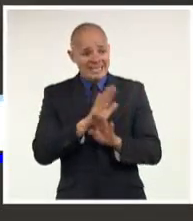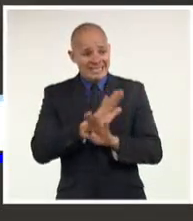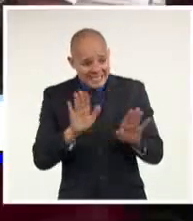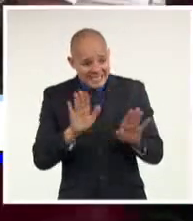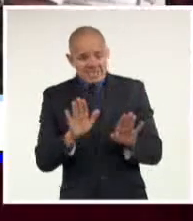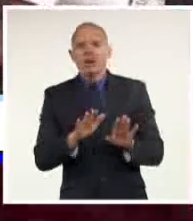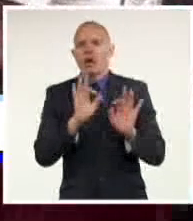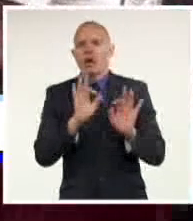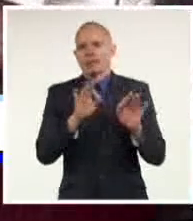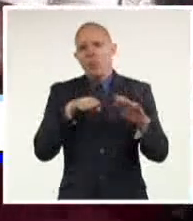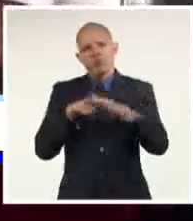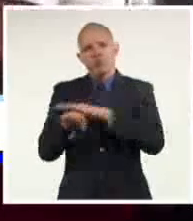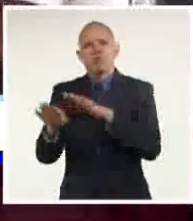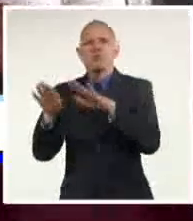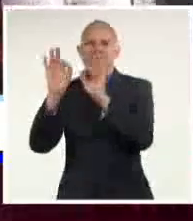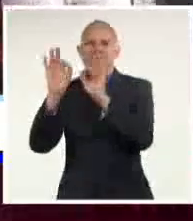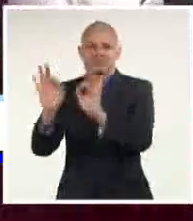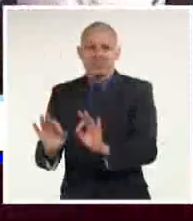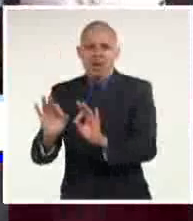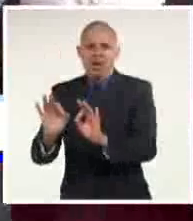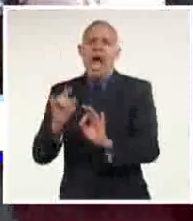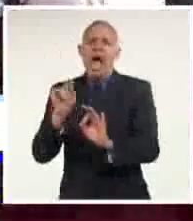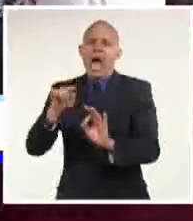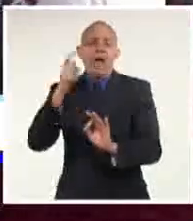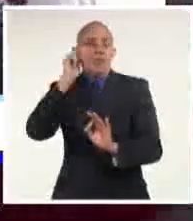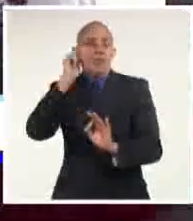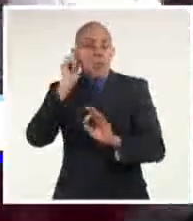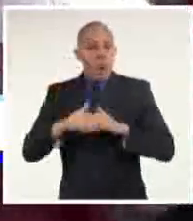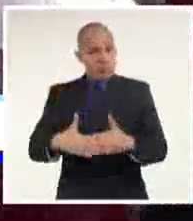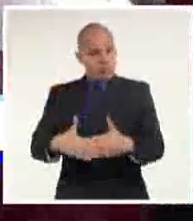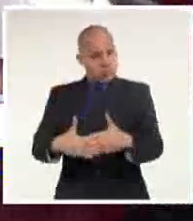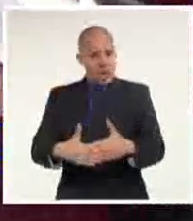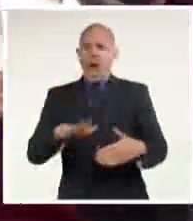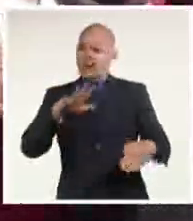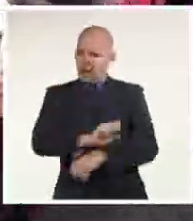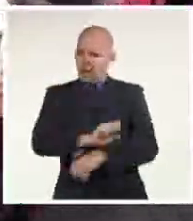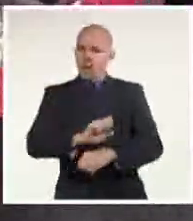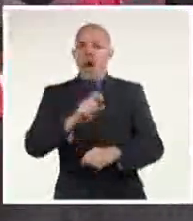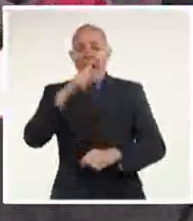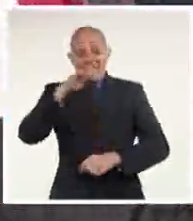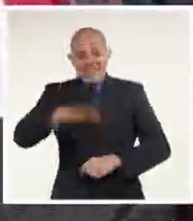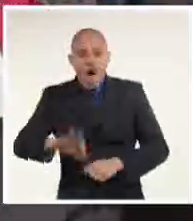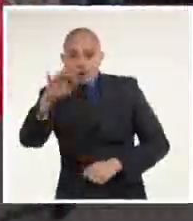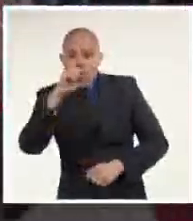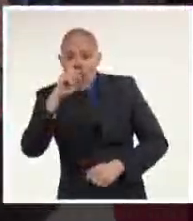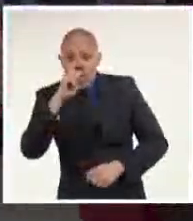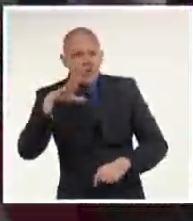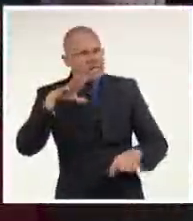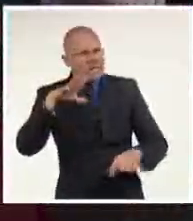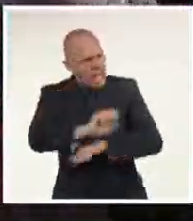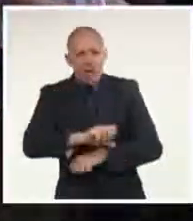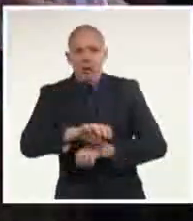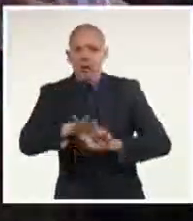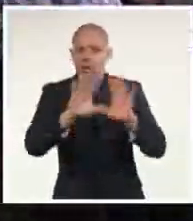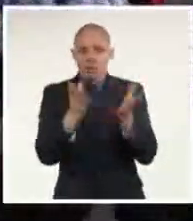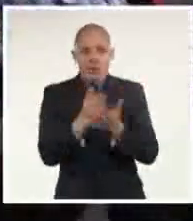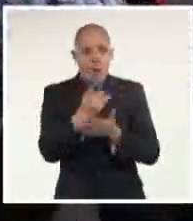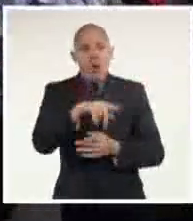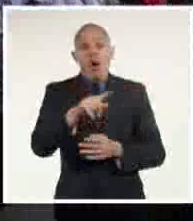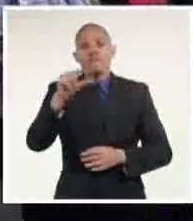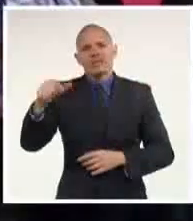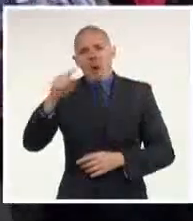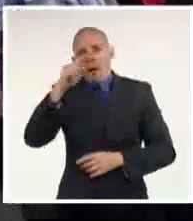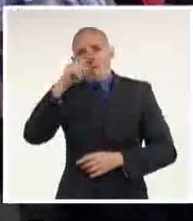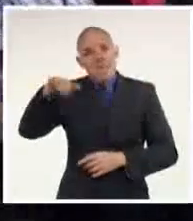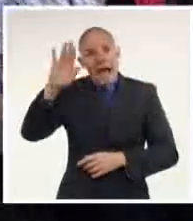policía en el centro educativo. Entre ellas una mujer gestante, una niña de 8 años de edad y personas mayores con más de 80